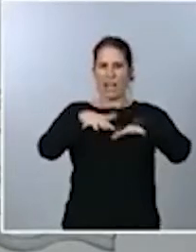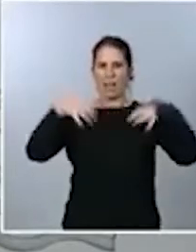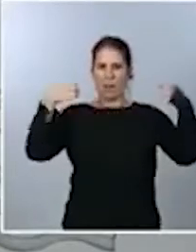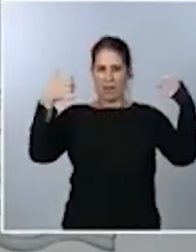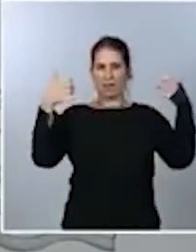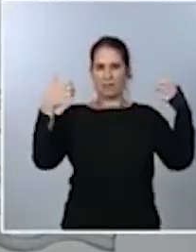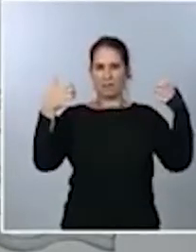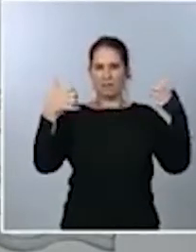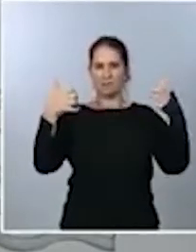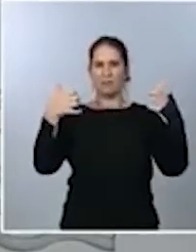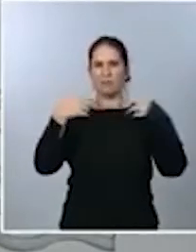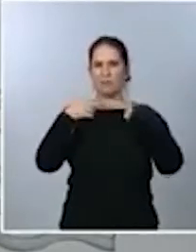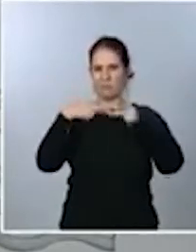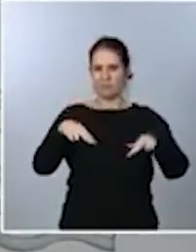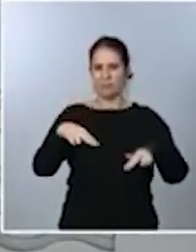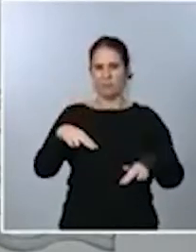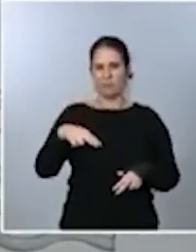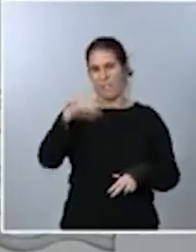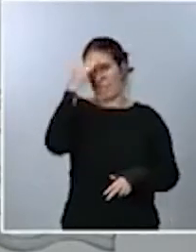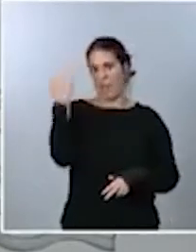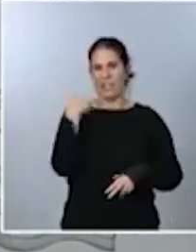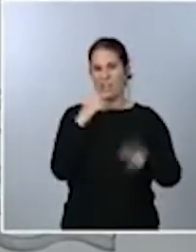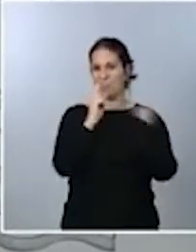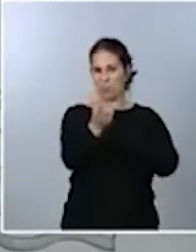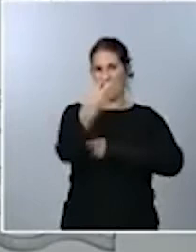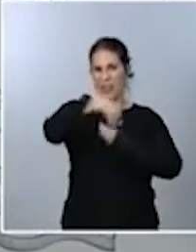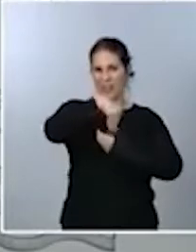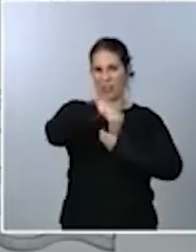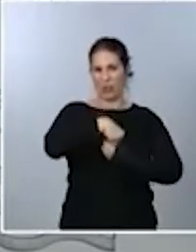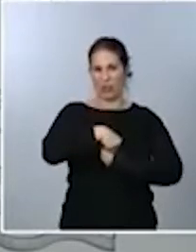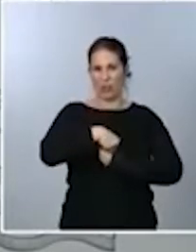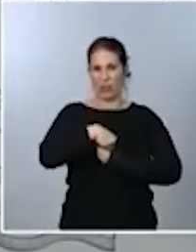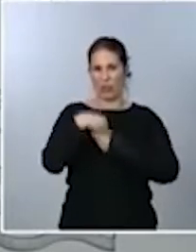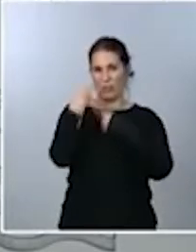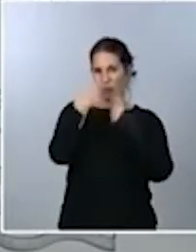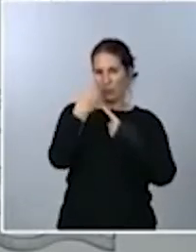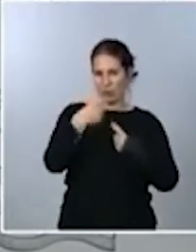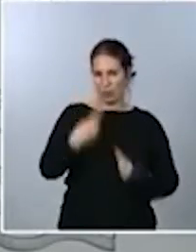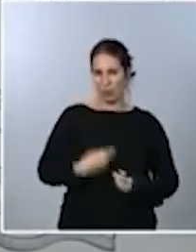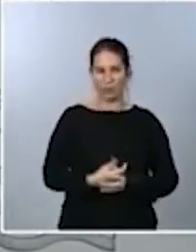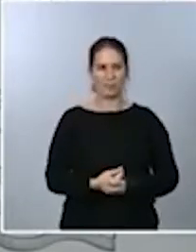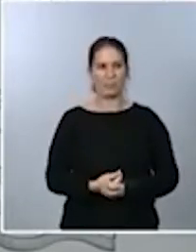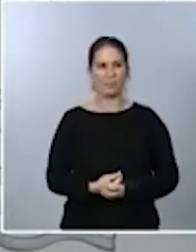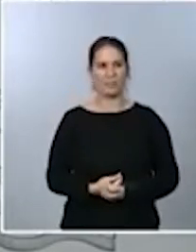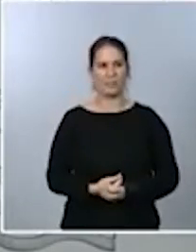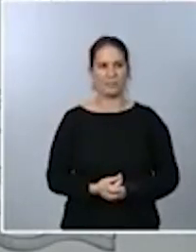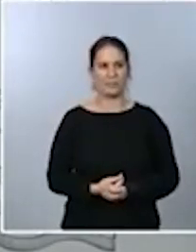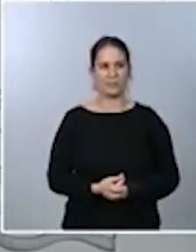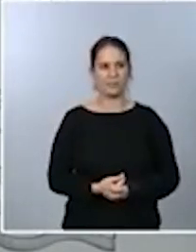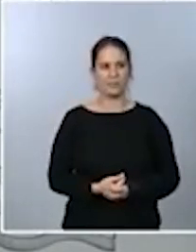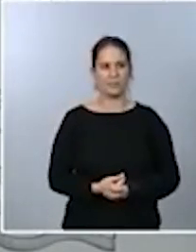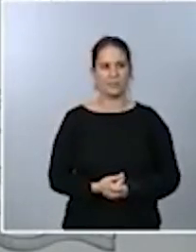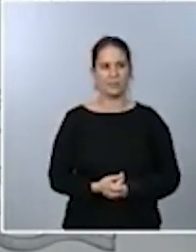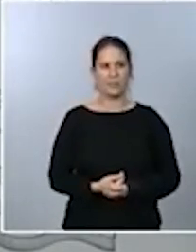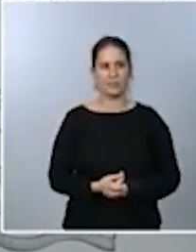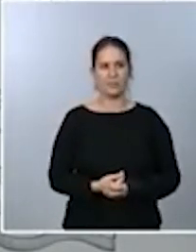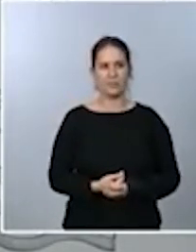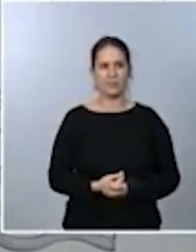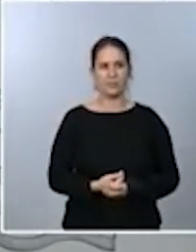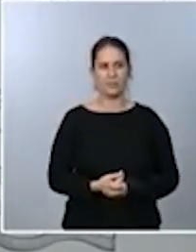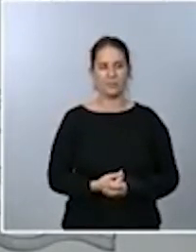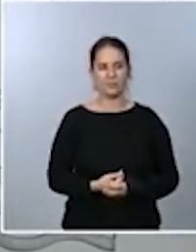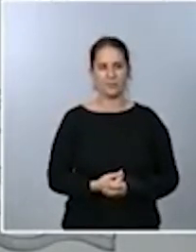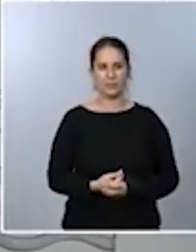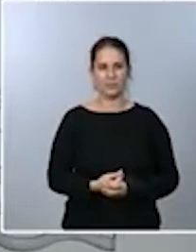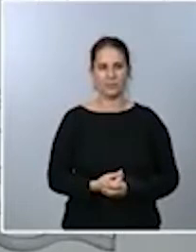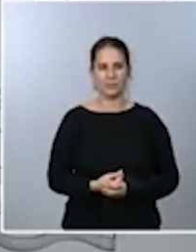gran parte de las cuestiones que usted formulaba en su propia pregunta. Eso implica que tenemos todavía